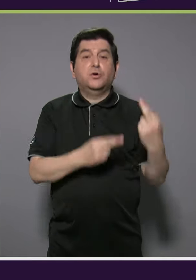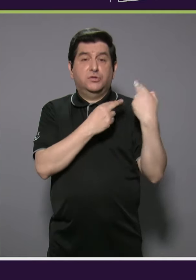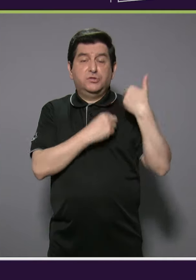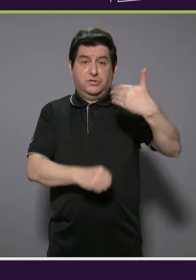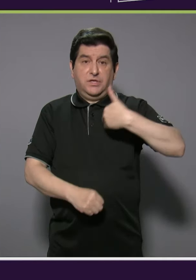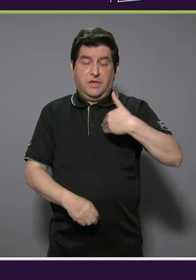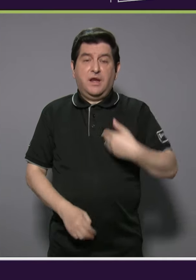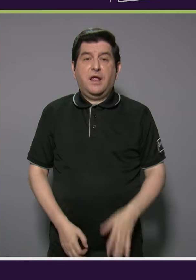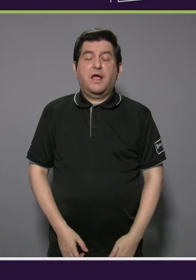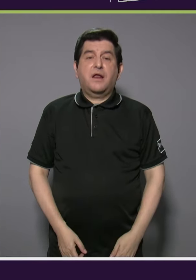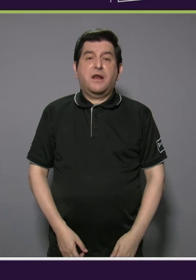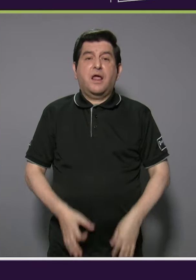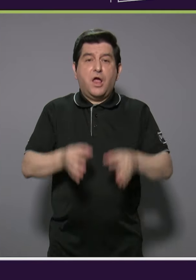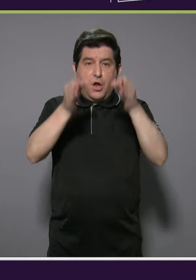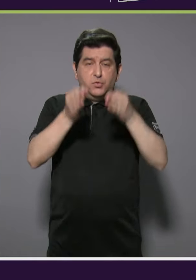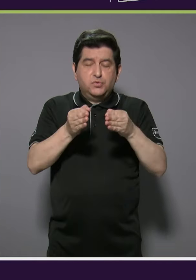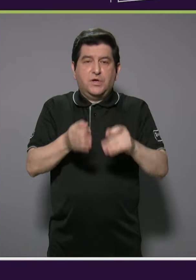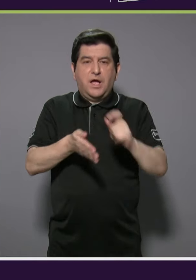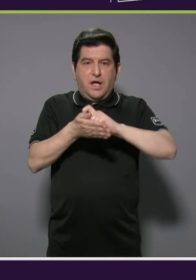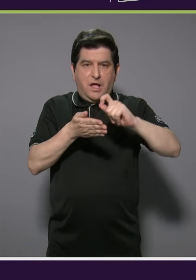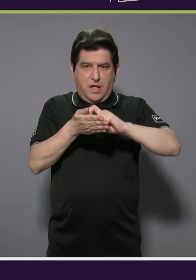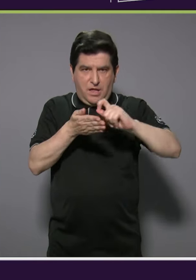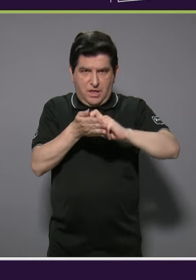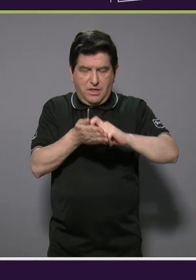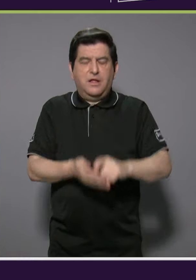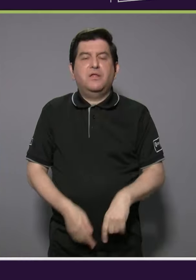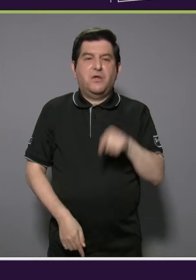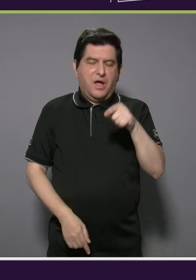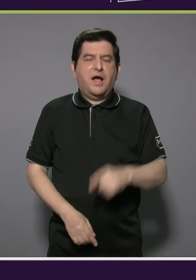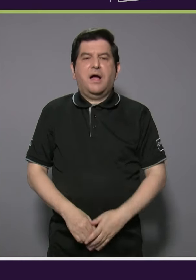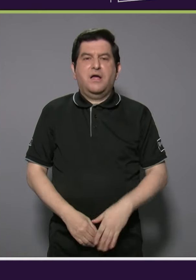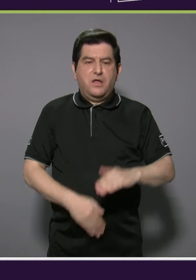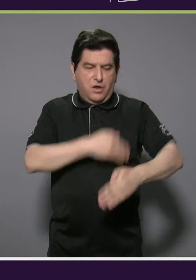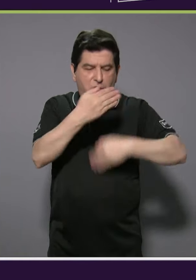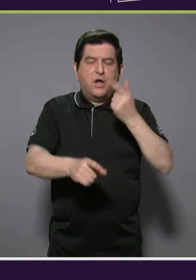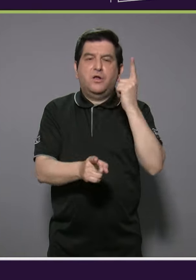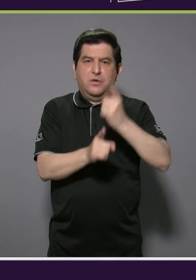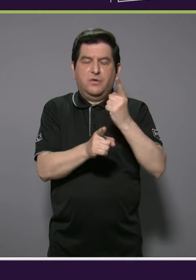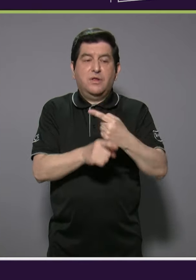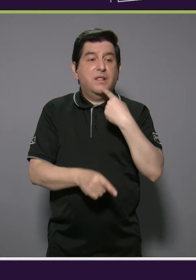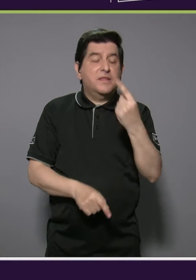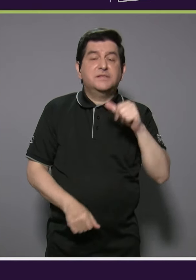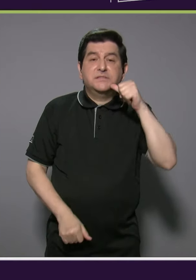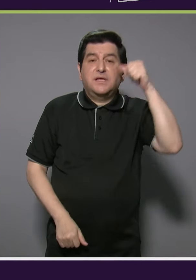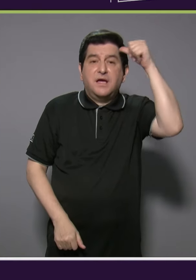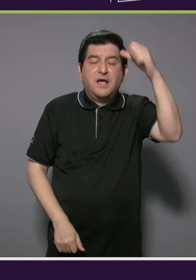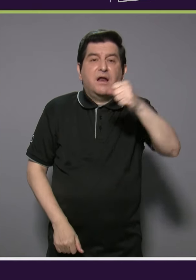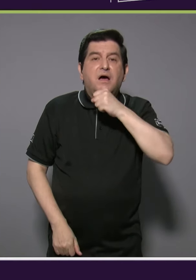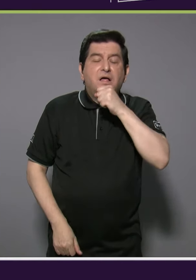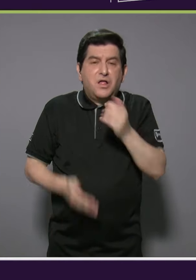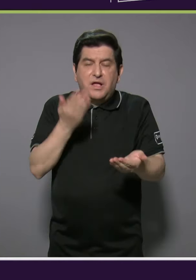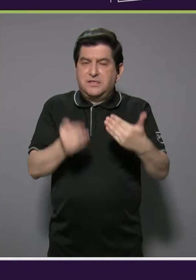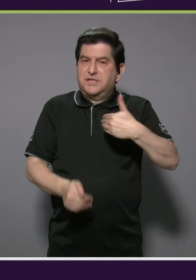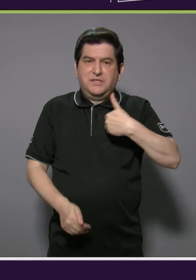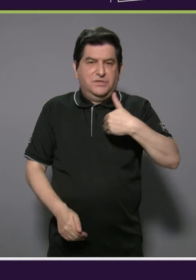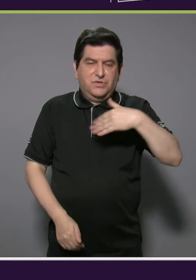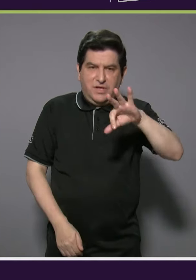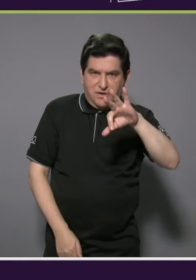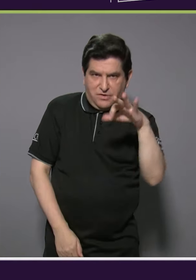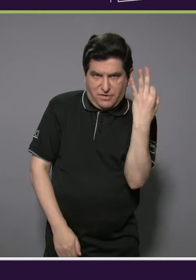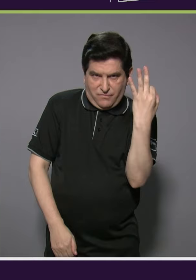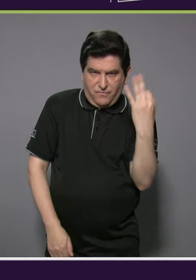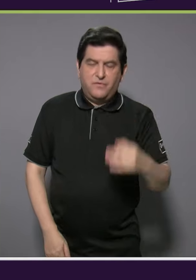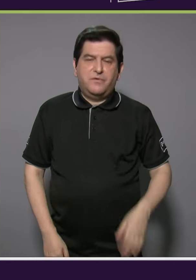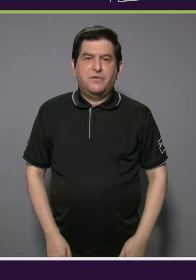el juzgado notarial es la vía pertinente. Y bueno, y también decirle a las personas adultas mayores que tal vez no tienen los medios para